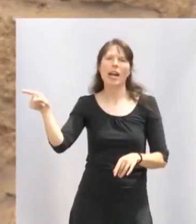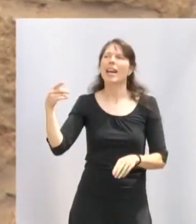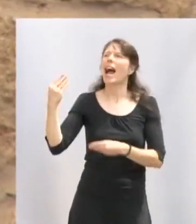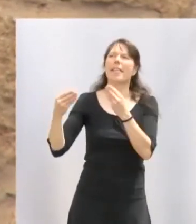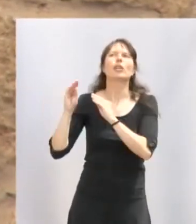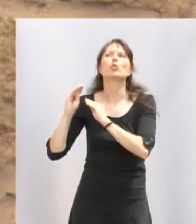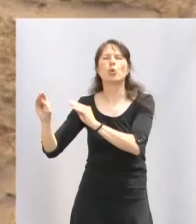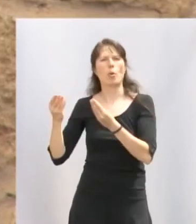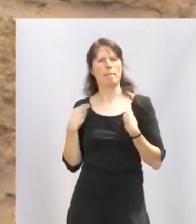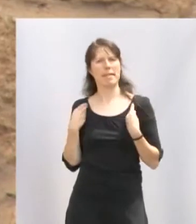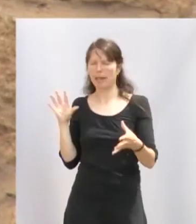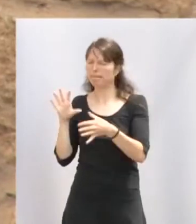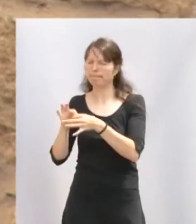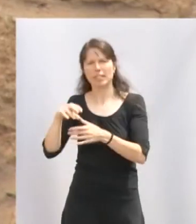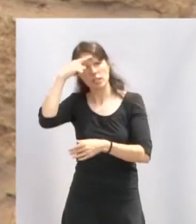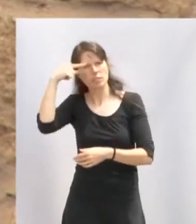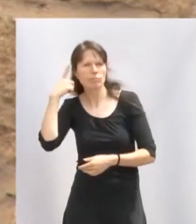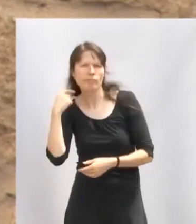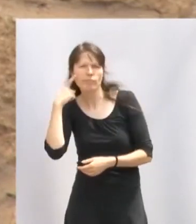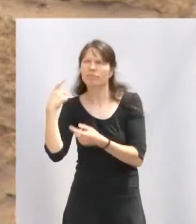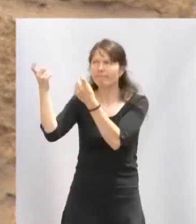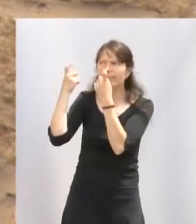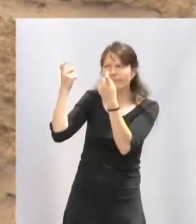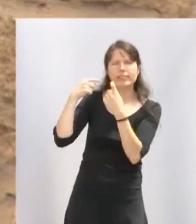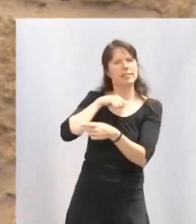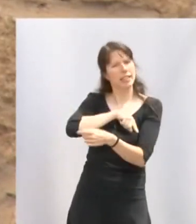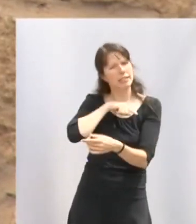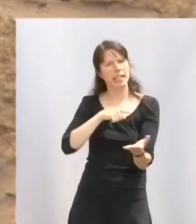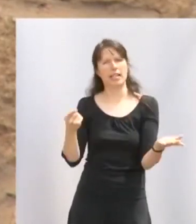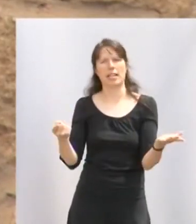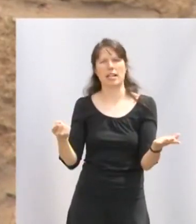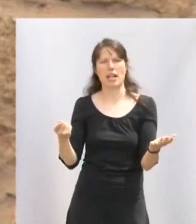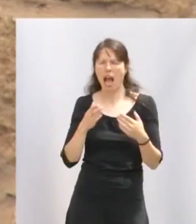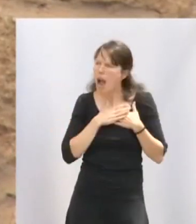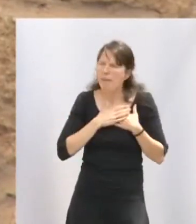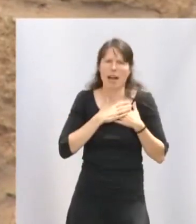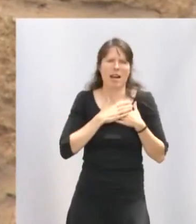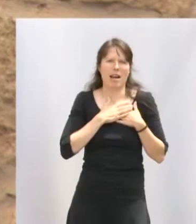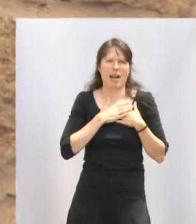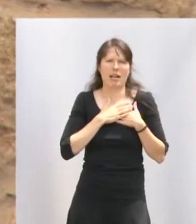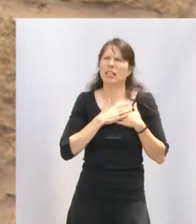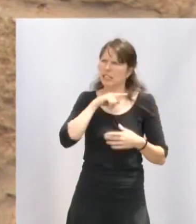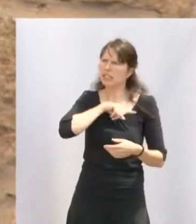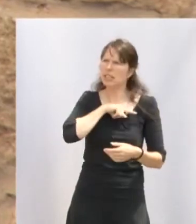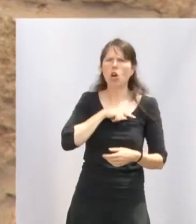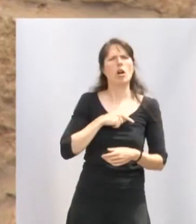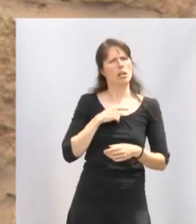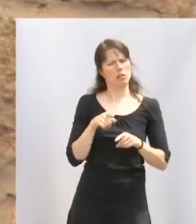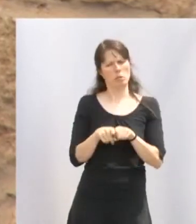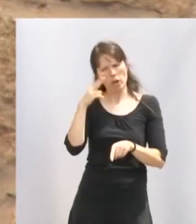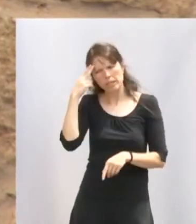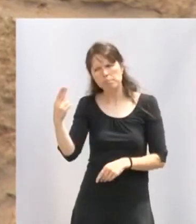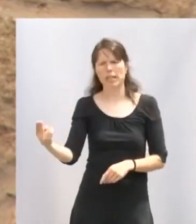vida, nos enseñó a sentirlo, a amarlo, a transmitirlo con respeto, rigurosidad y orgullo,